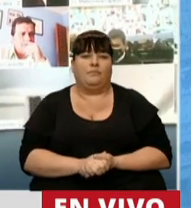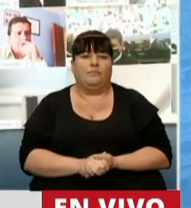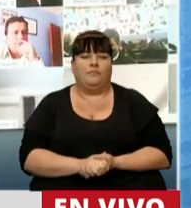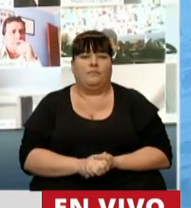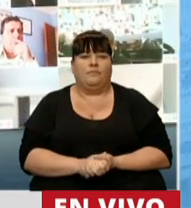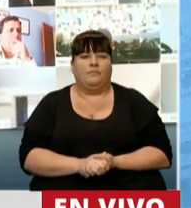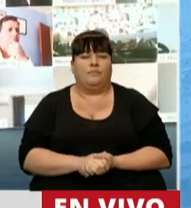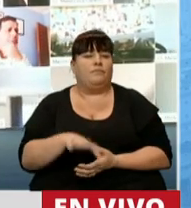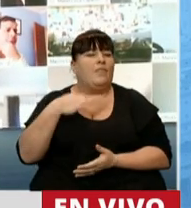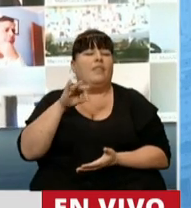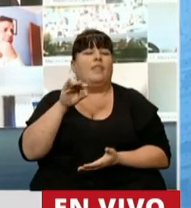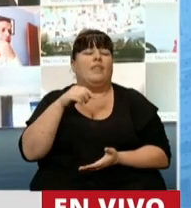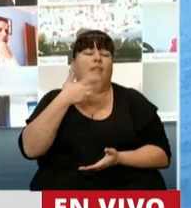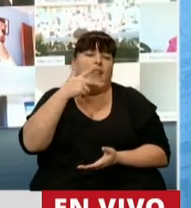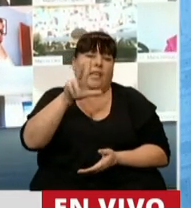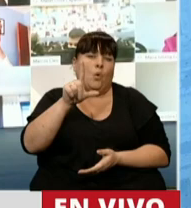queden